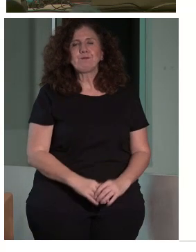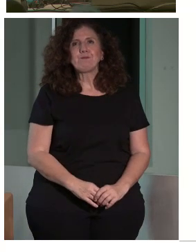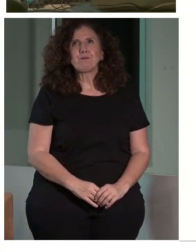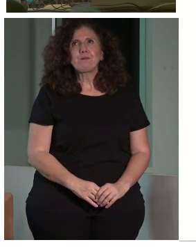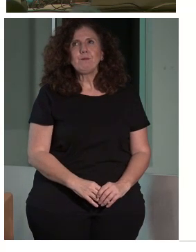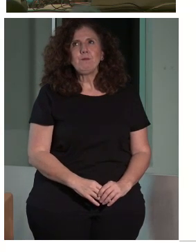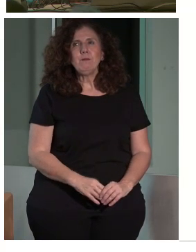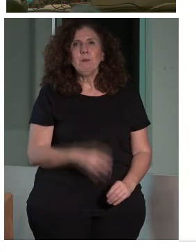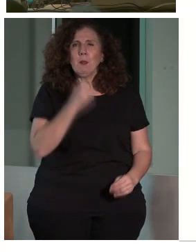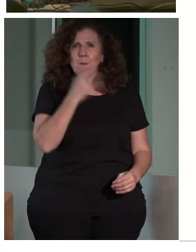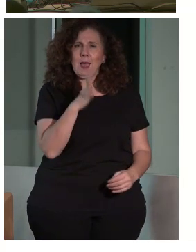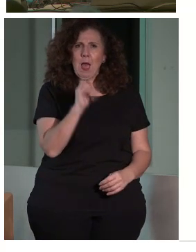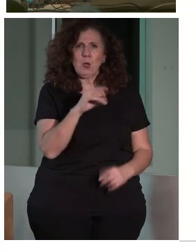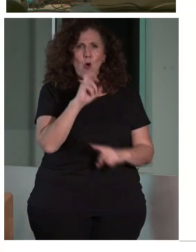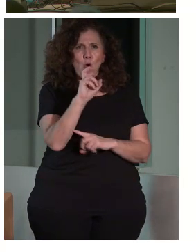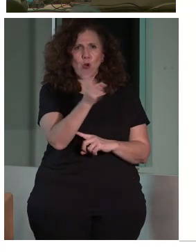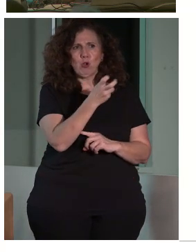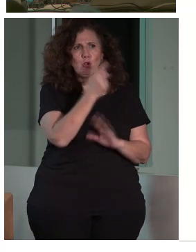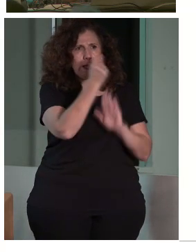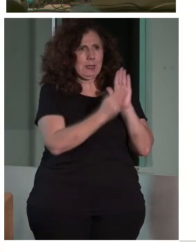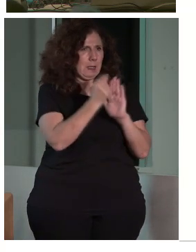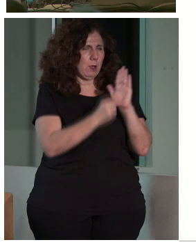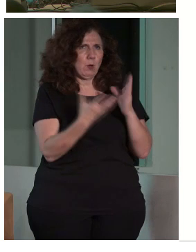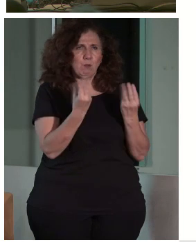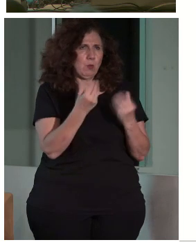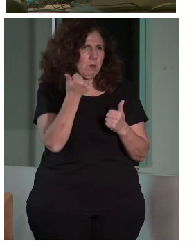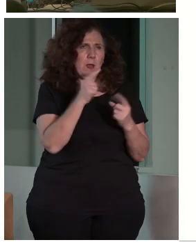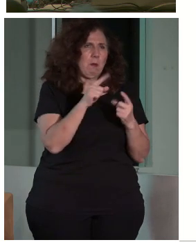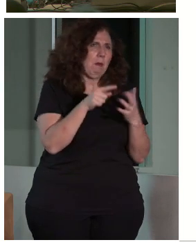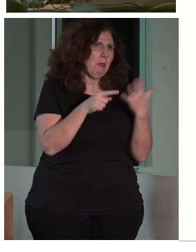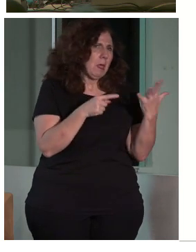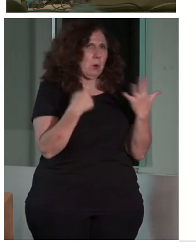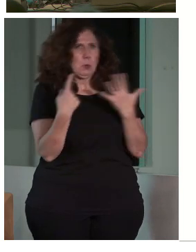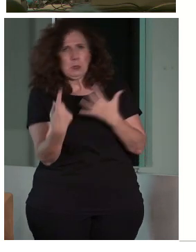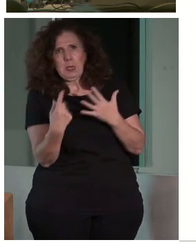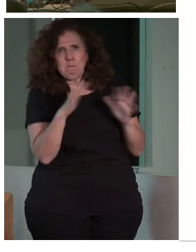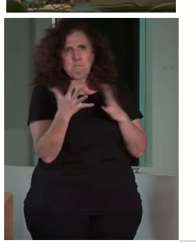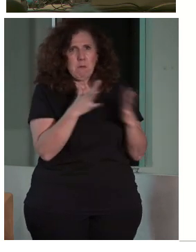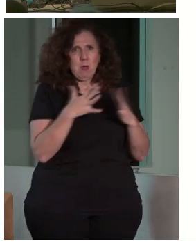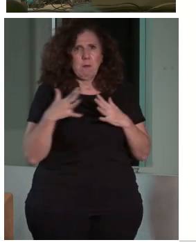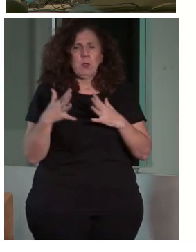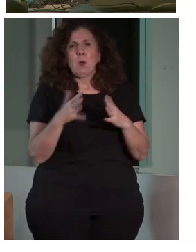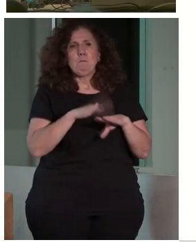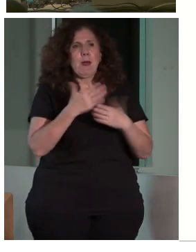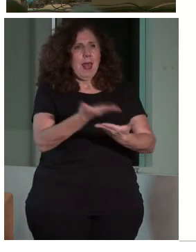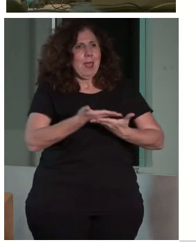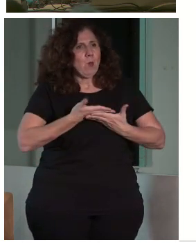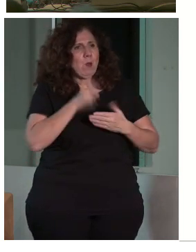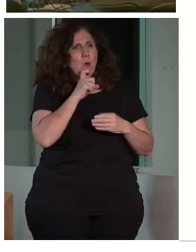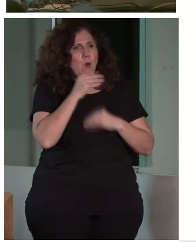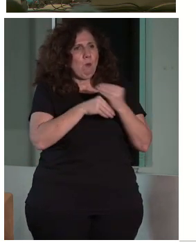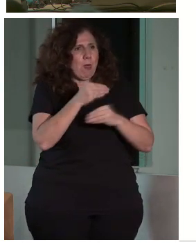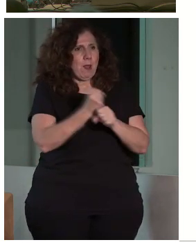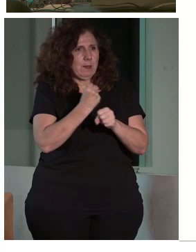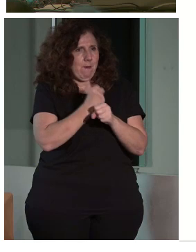como digo, hay otros cuantos criterios, tampoco muchos, cinco o seis, para ayudarnos a enfocar este